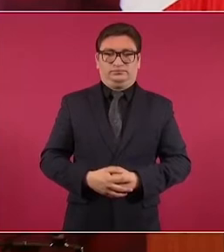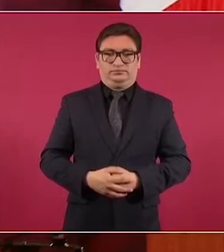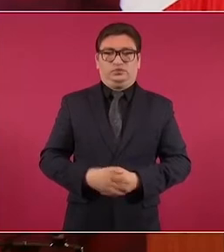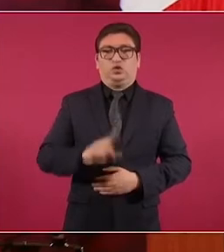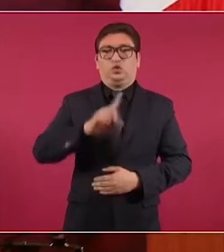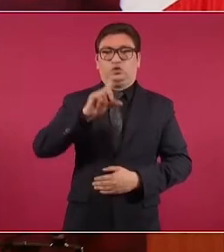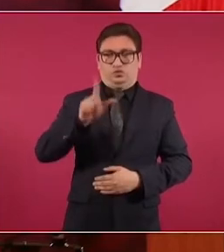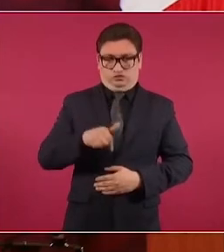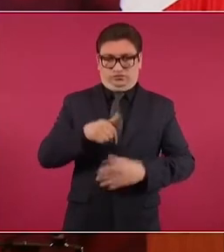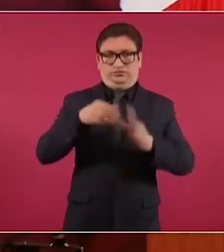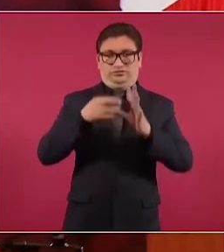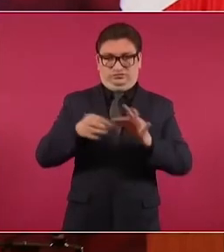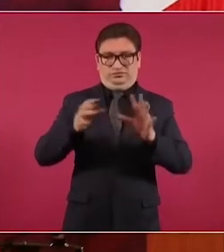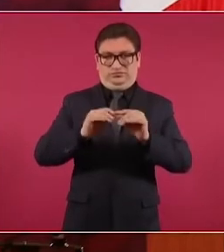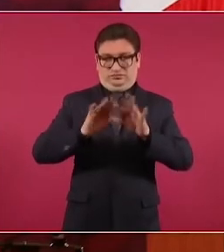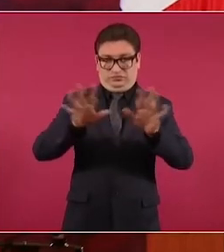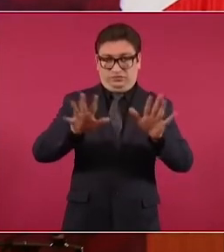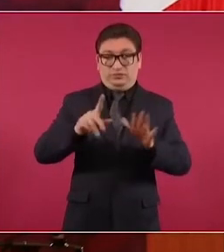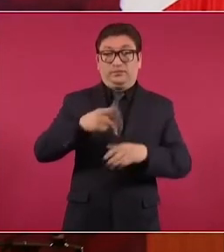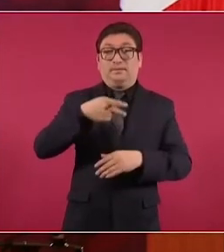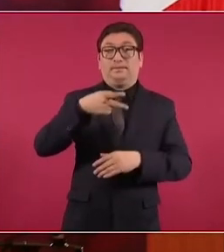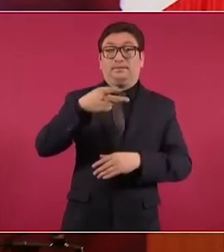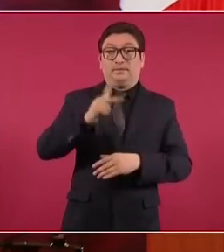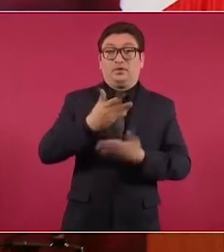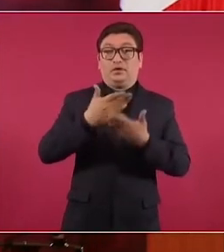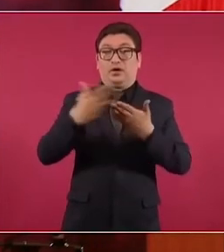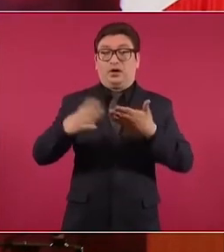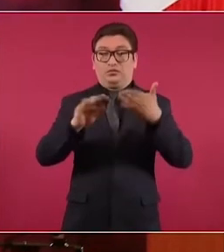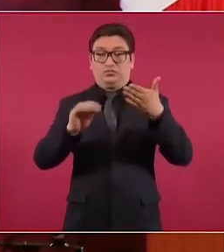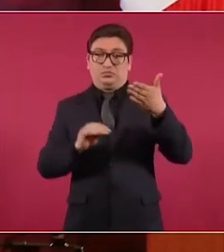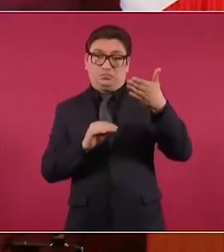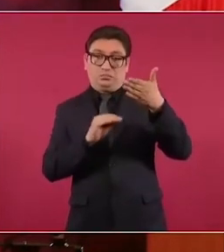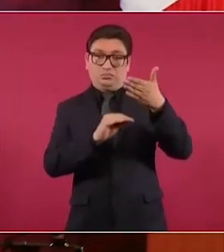Pero miren lo que hace este… Cetino.